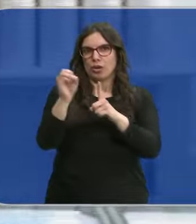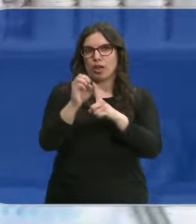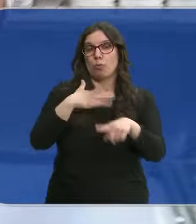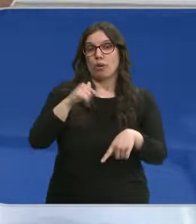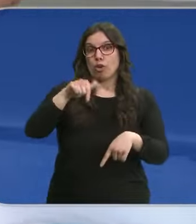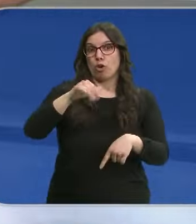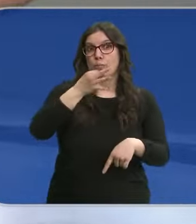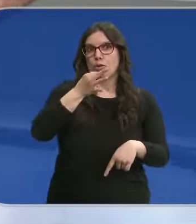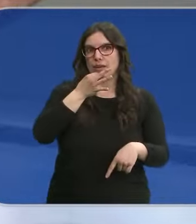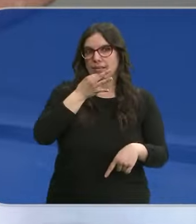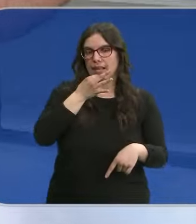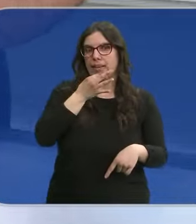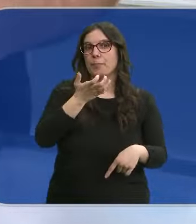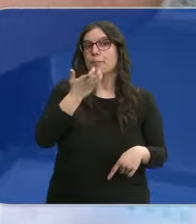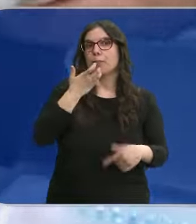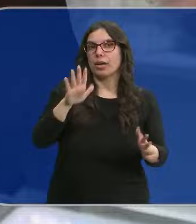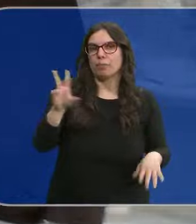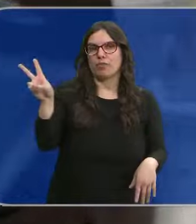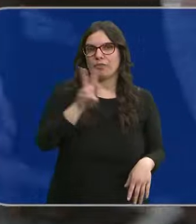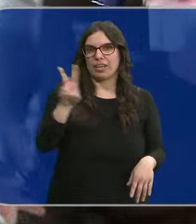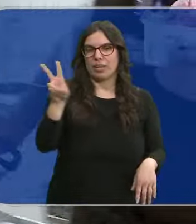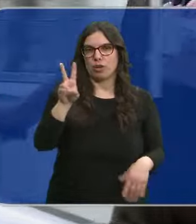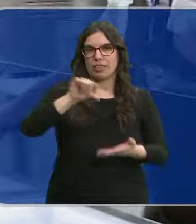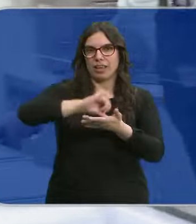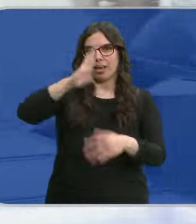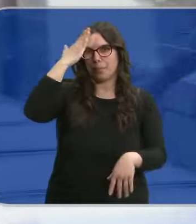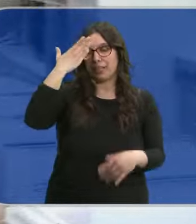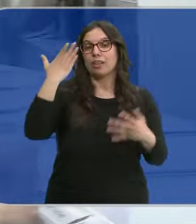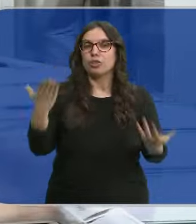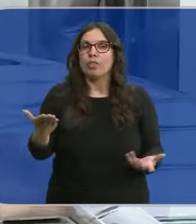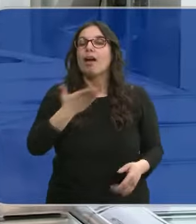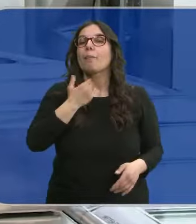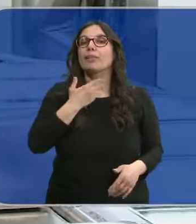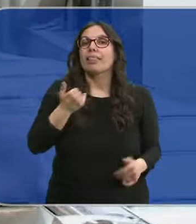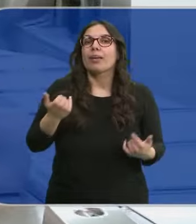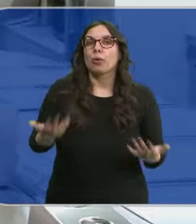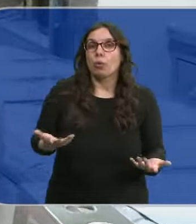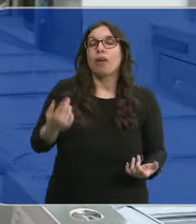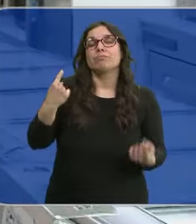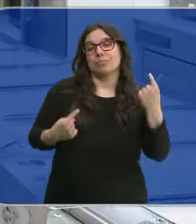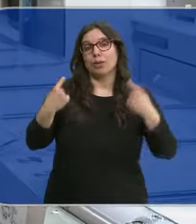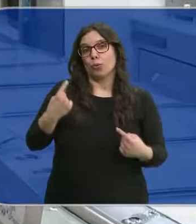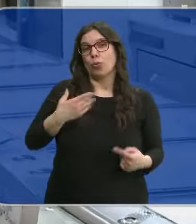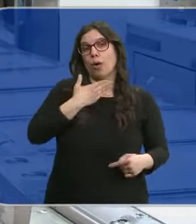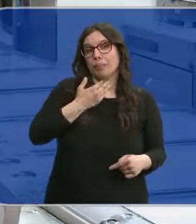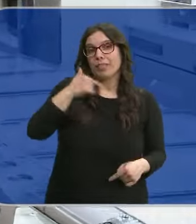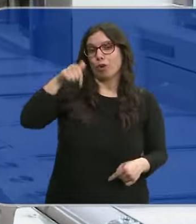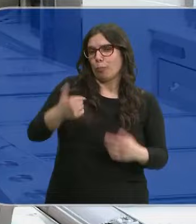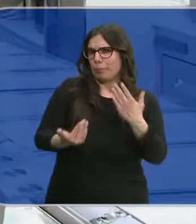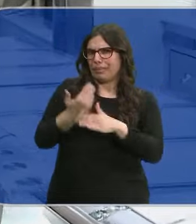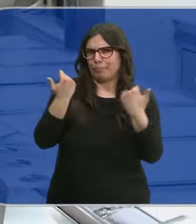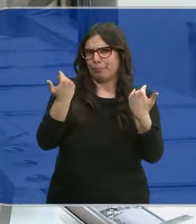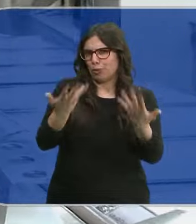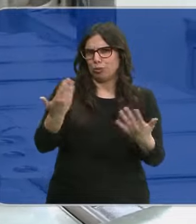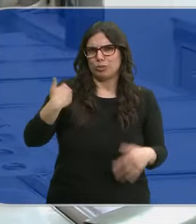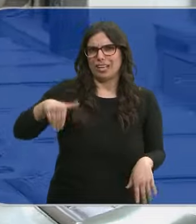podremos alcanzar hoy por ejemplo en Valladolid capital así que ¿qué es lo que apetece? Pues a muchos hoy desde primera